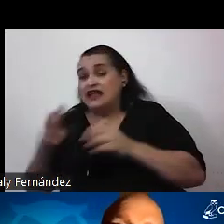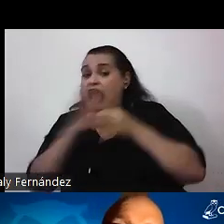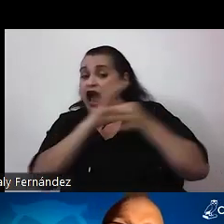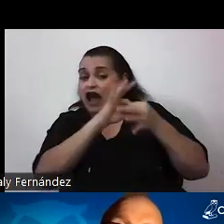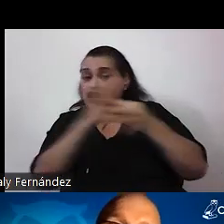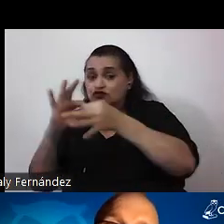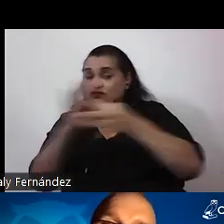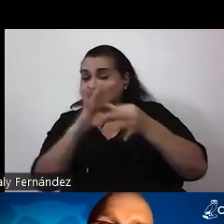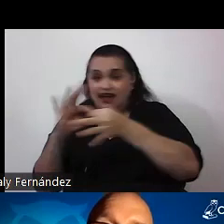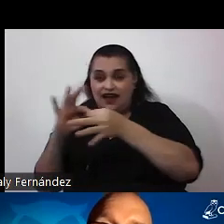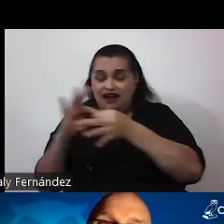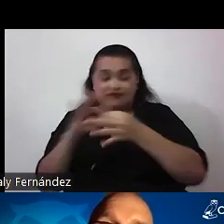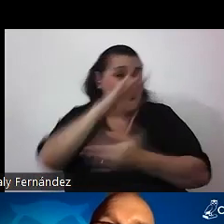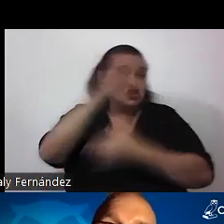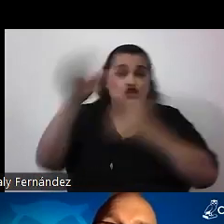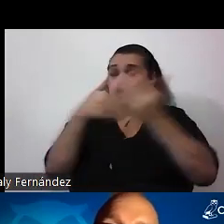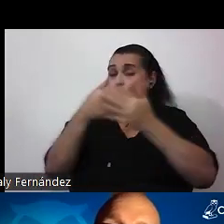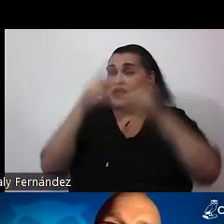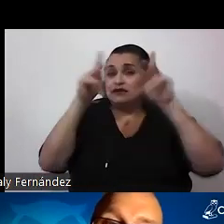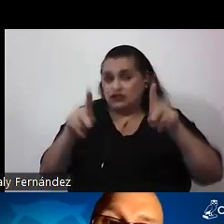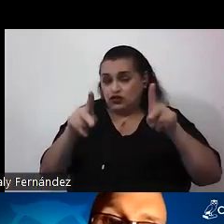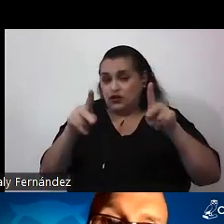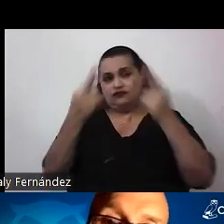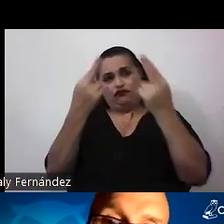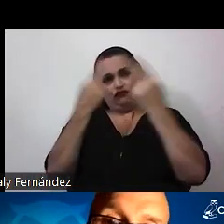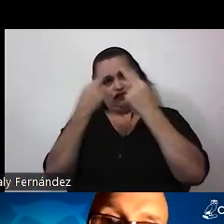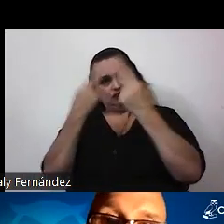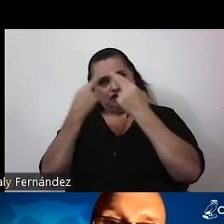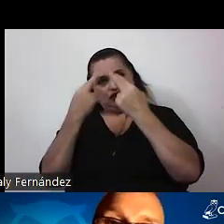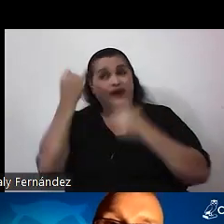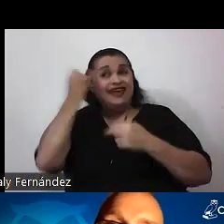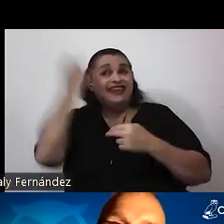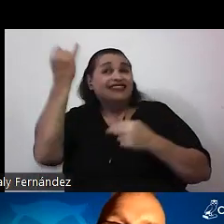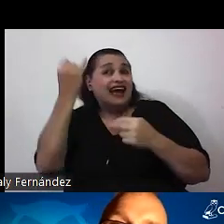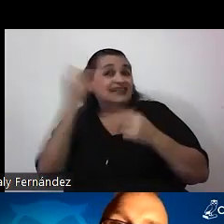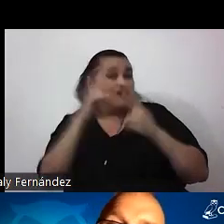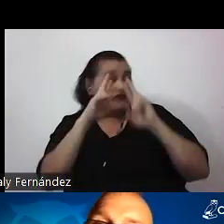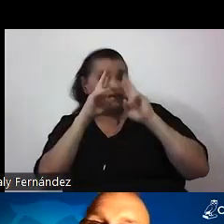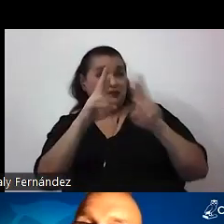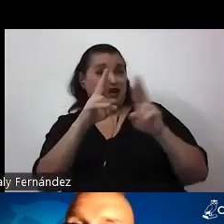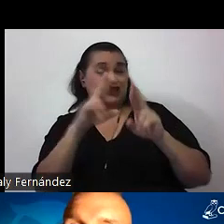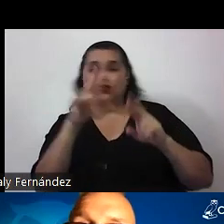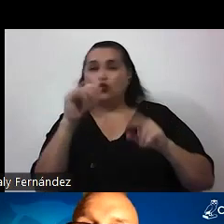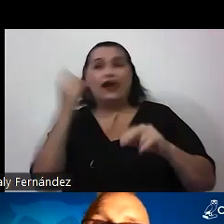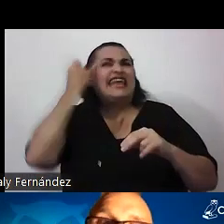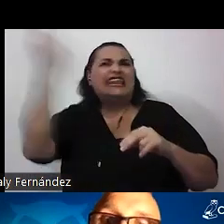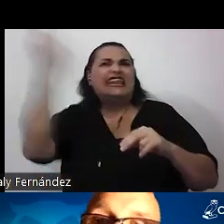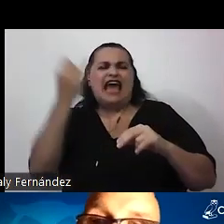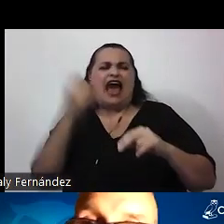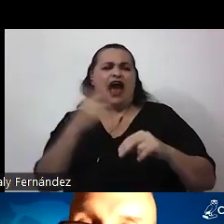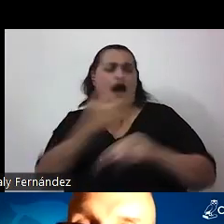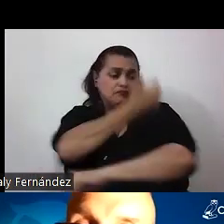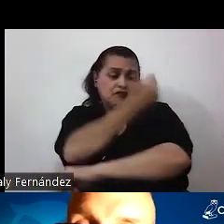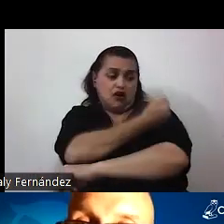todas las personas merecemos respeto pero no todas las ideas merecen respeto la idea de que las vacunas producen autismo no me merece ningún